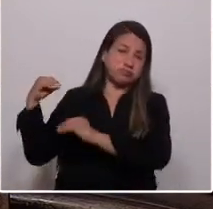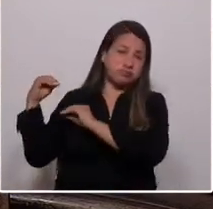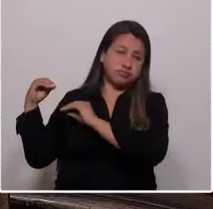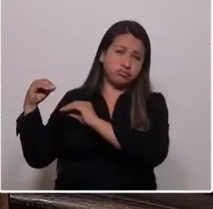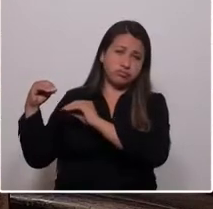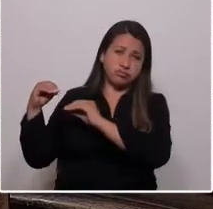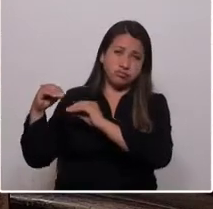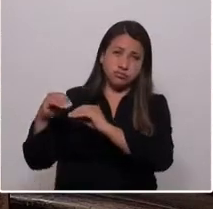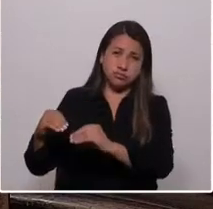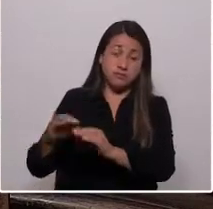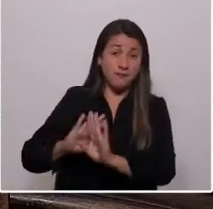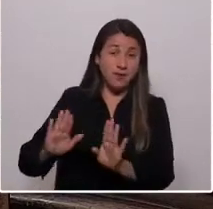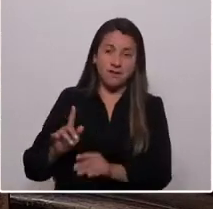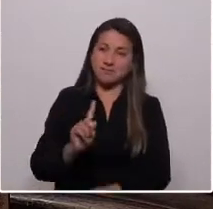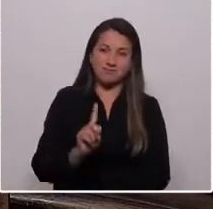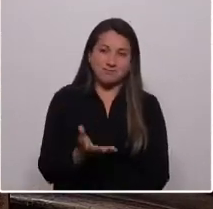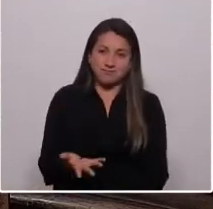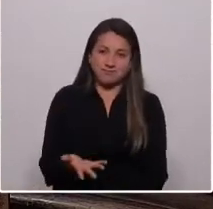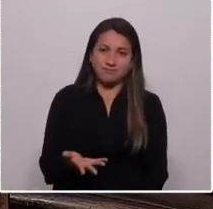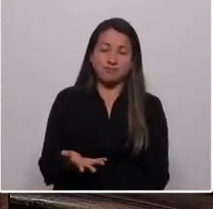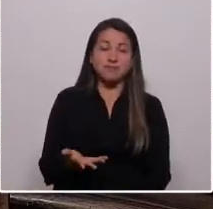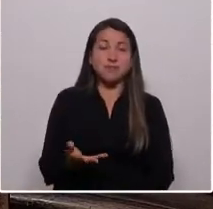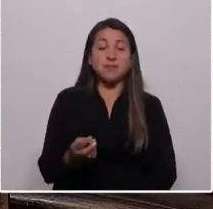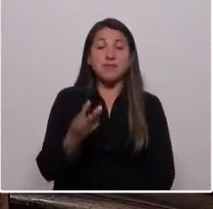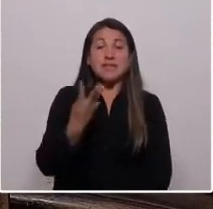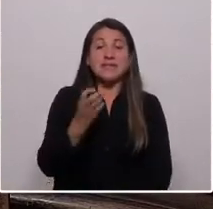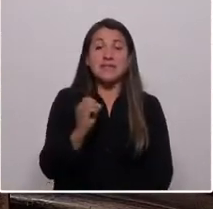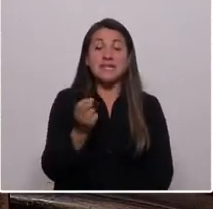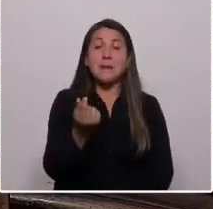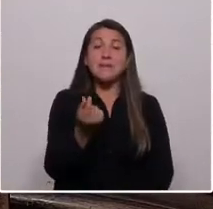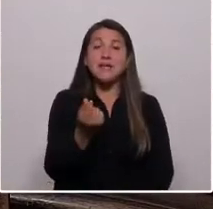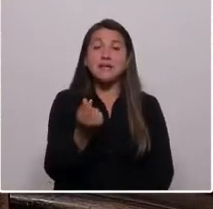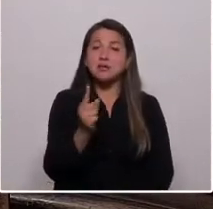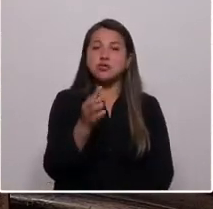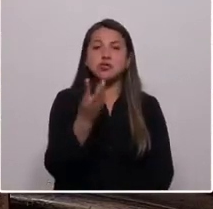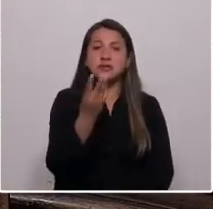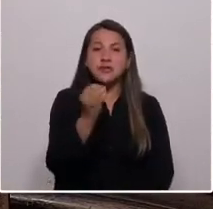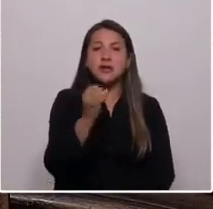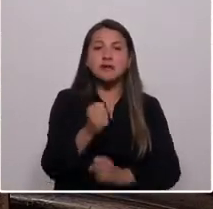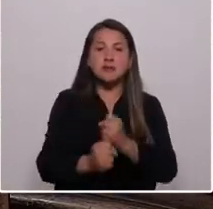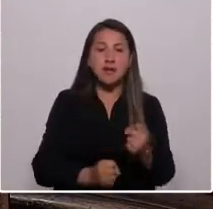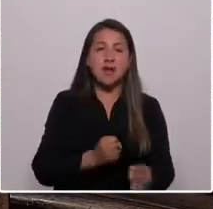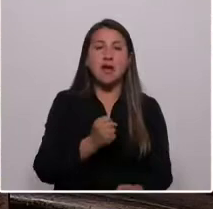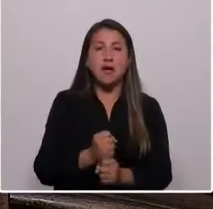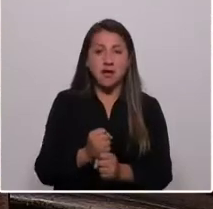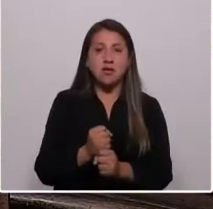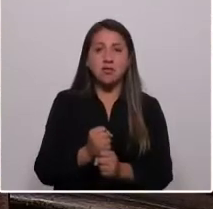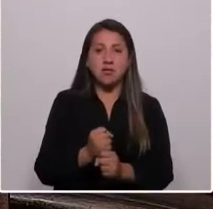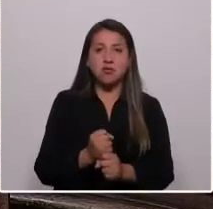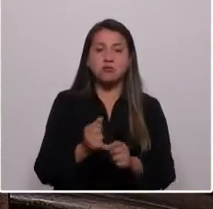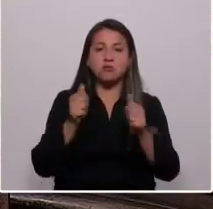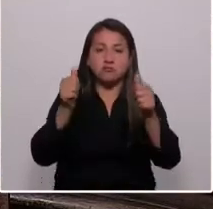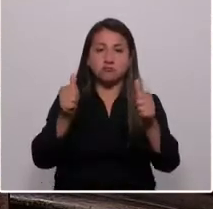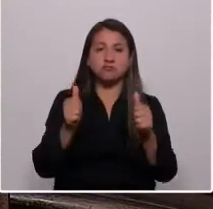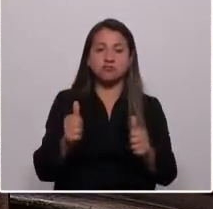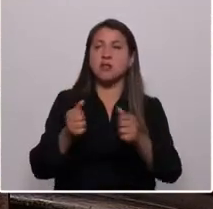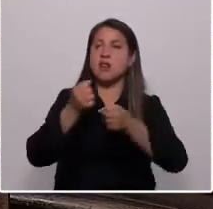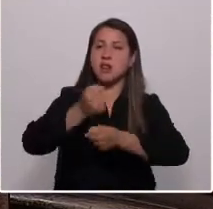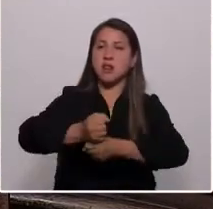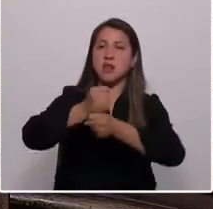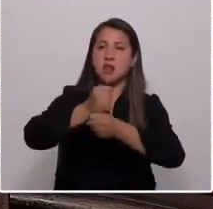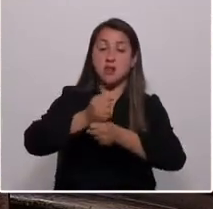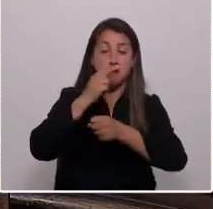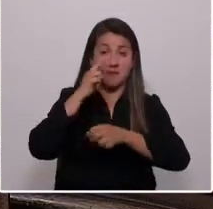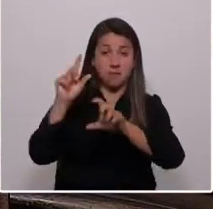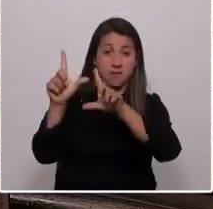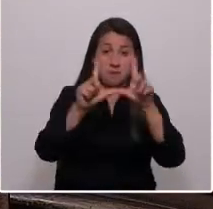no ha llegado a su término. No son 30 pesos, son 30 años, era la consigna. Vimos la imagen de un pueblo que se